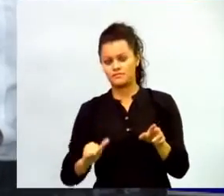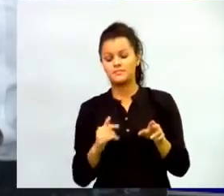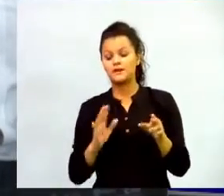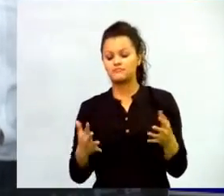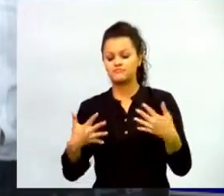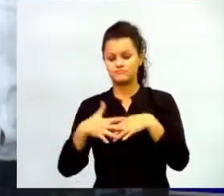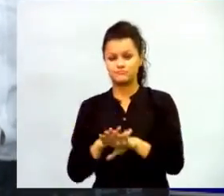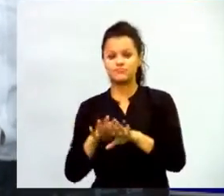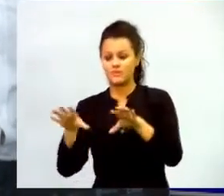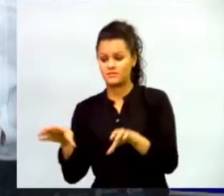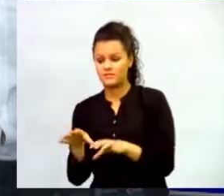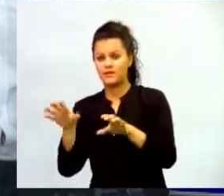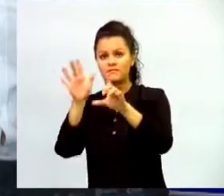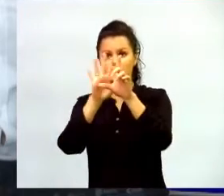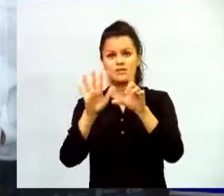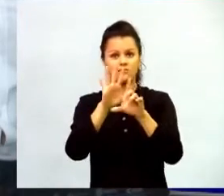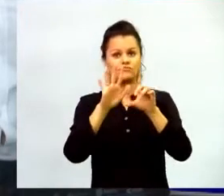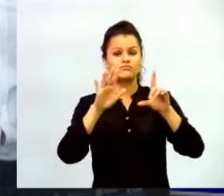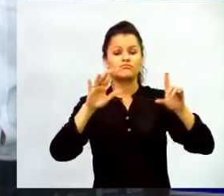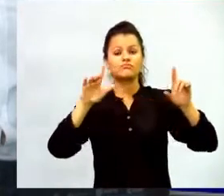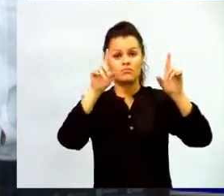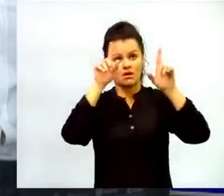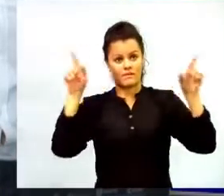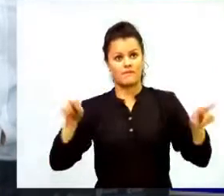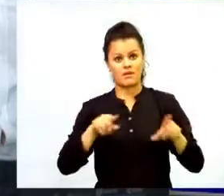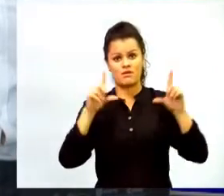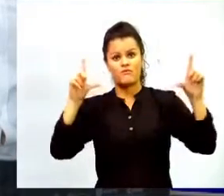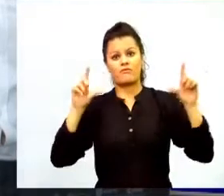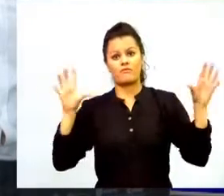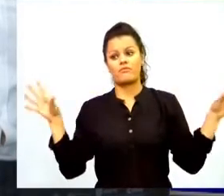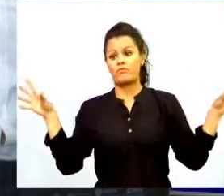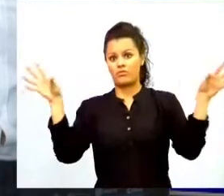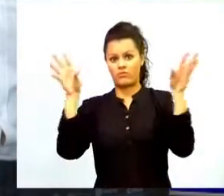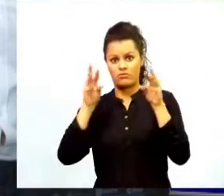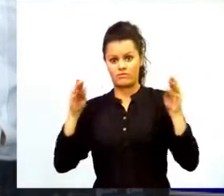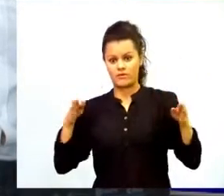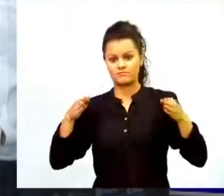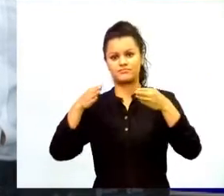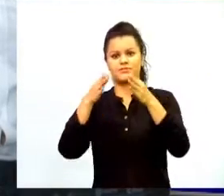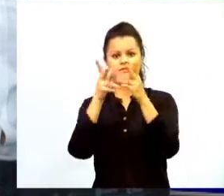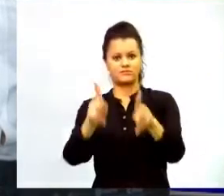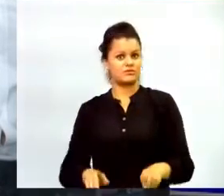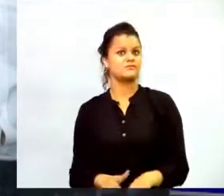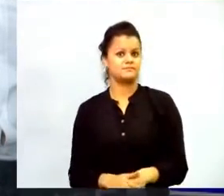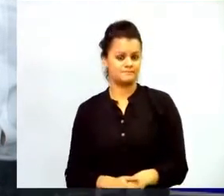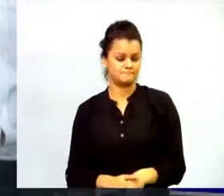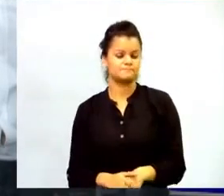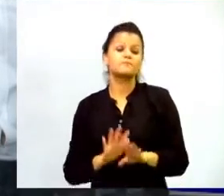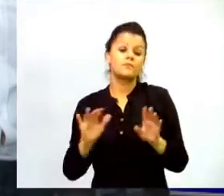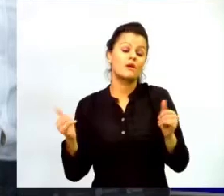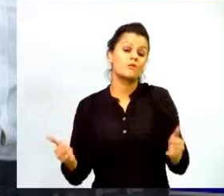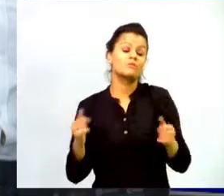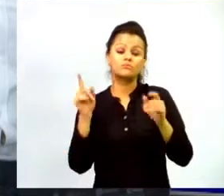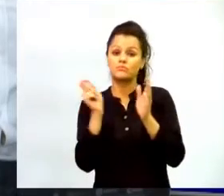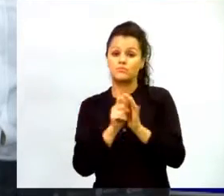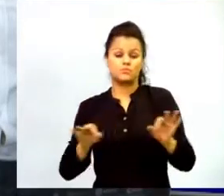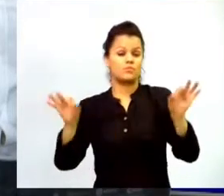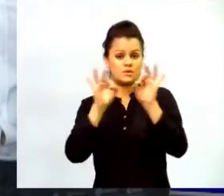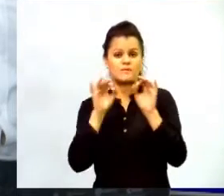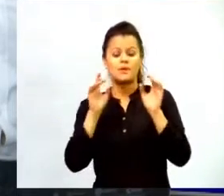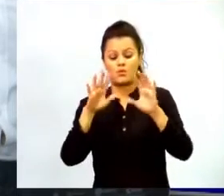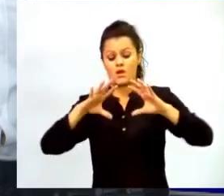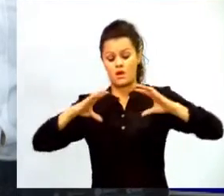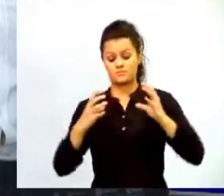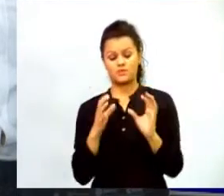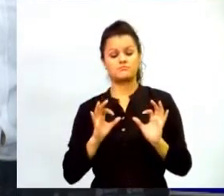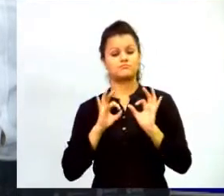parte de video y la parte de captura de pantalla como una sola linealidad hacia el estudiante ahora una parte importante de un buen diseño de una